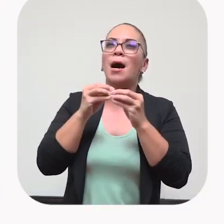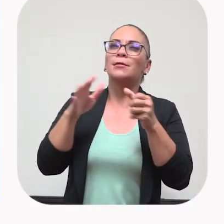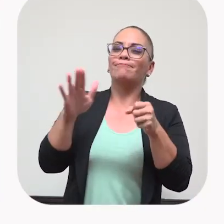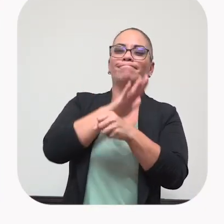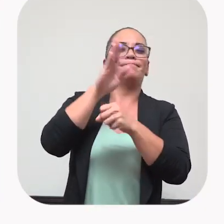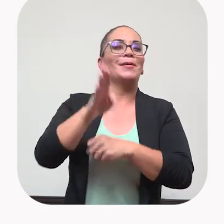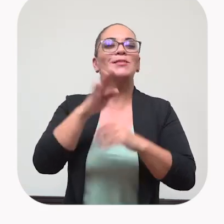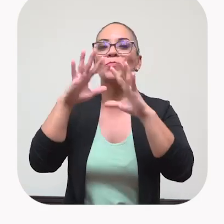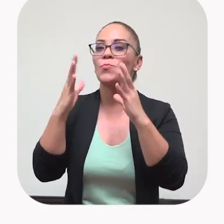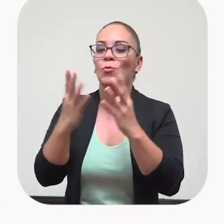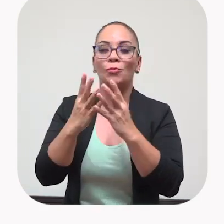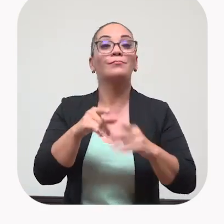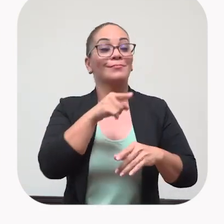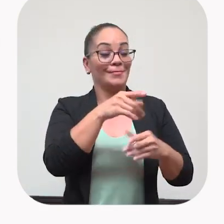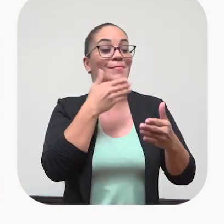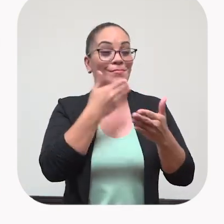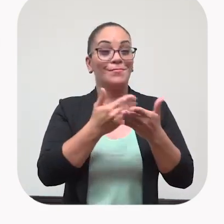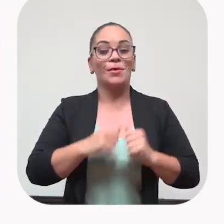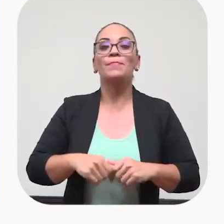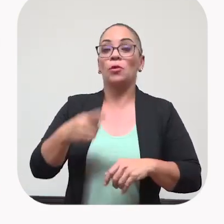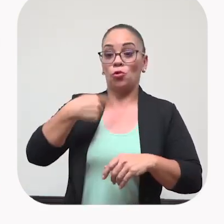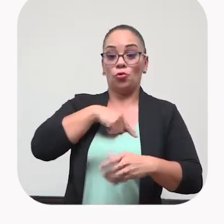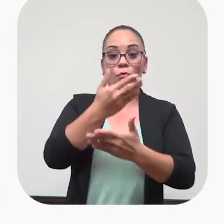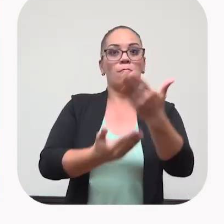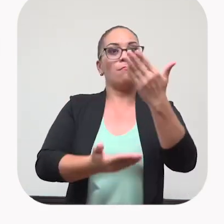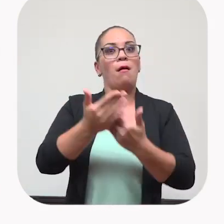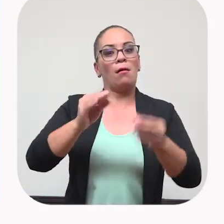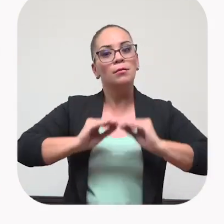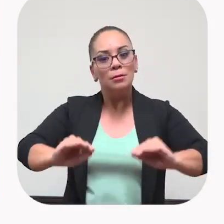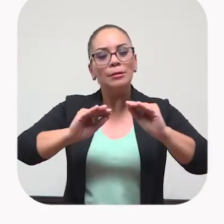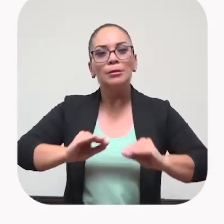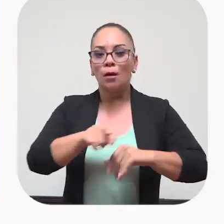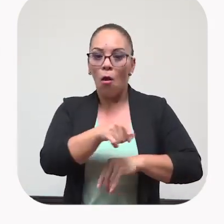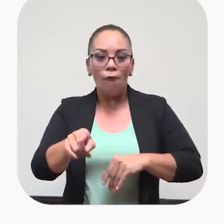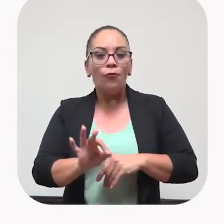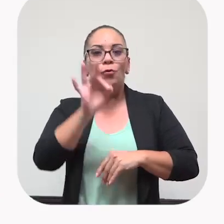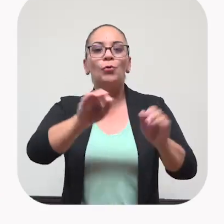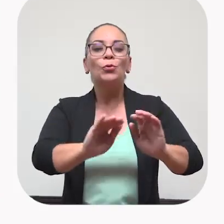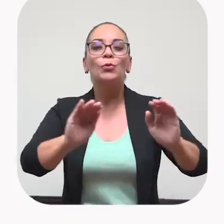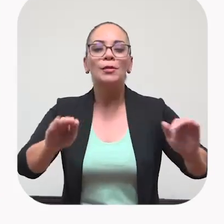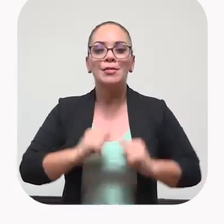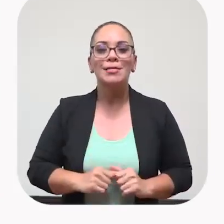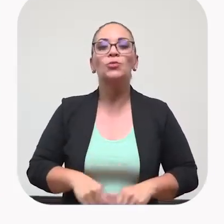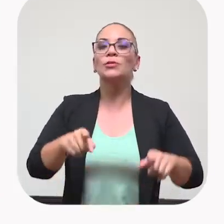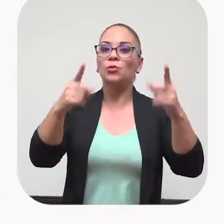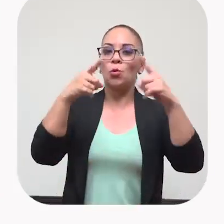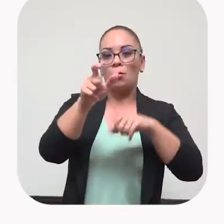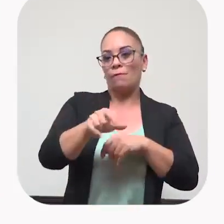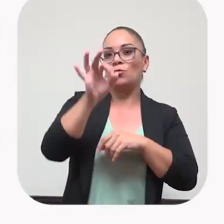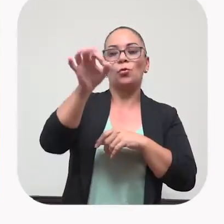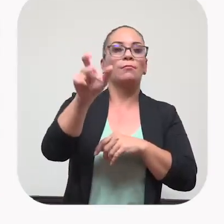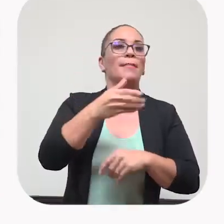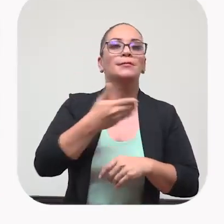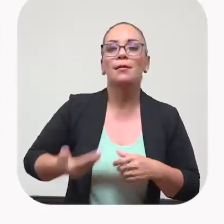llena de bendiciones del mundo. La más noble. Porque nosotros, en nuestras manos, tenemos el futuro de muchos niños que llegan a ser un